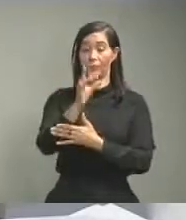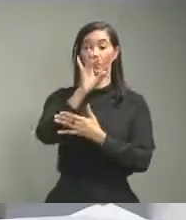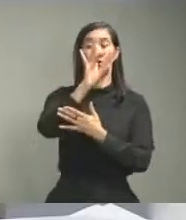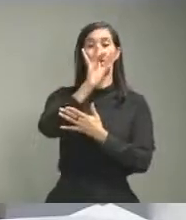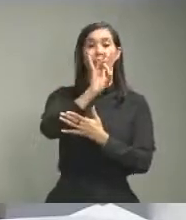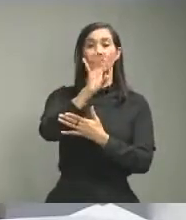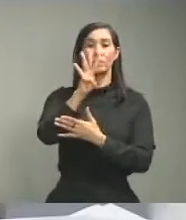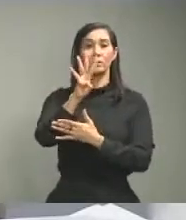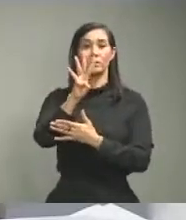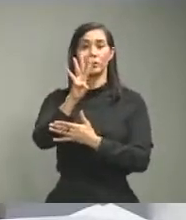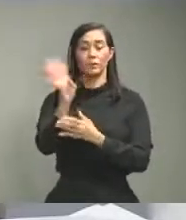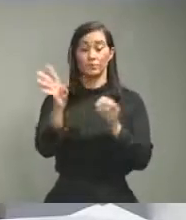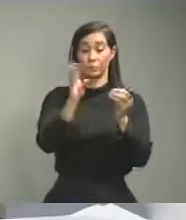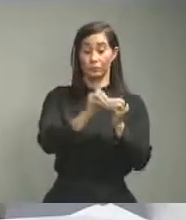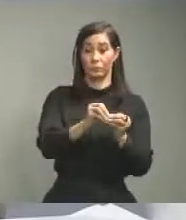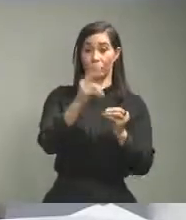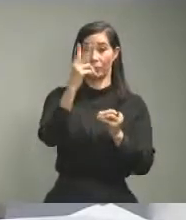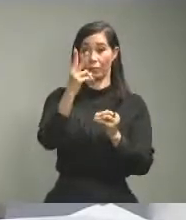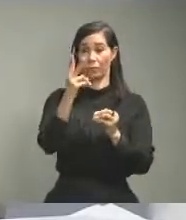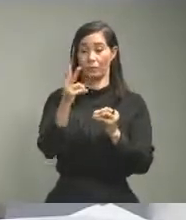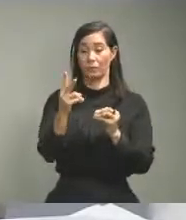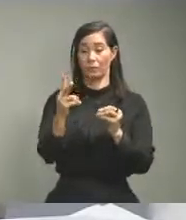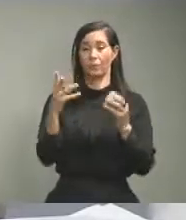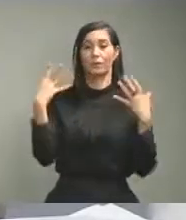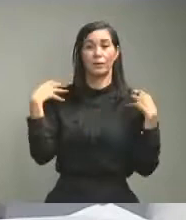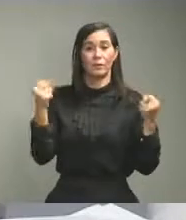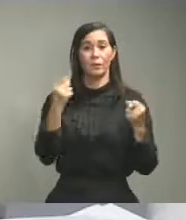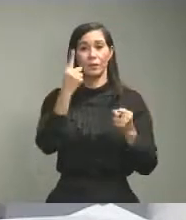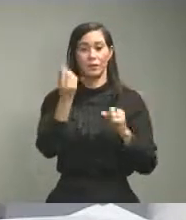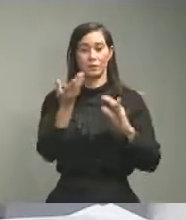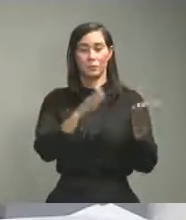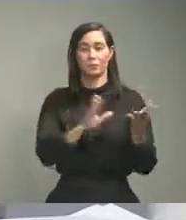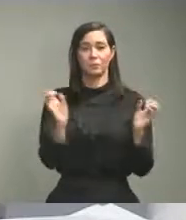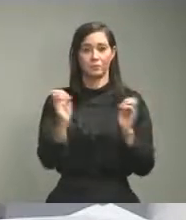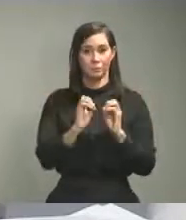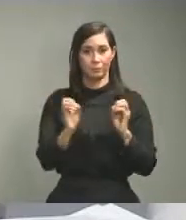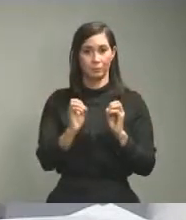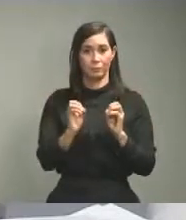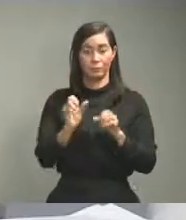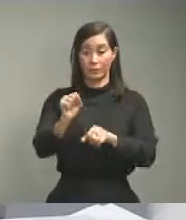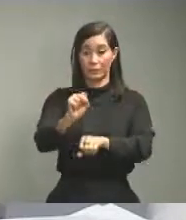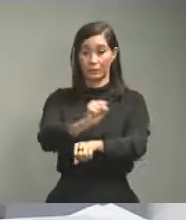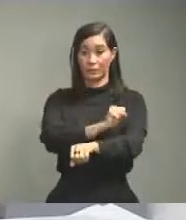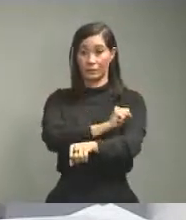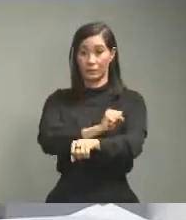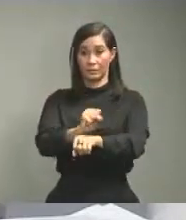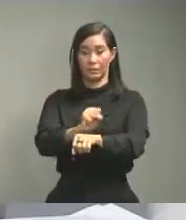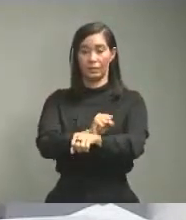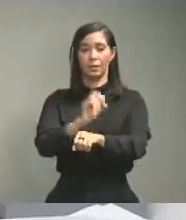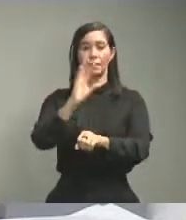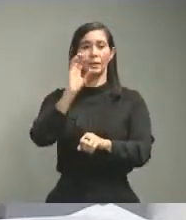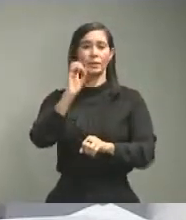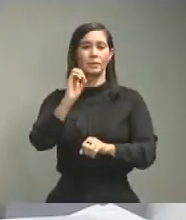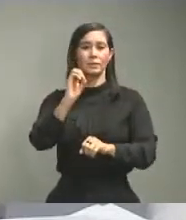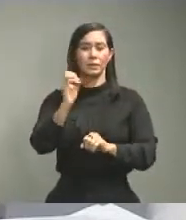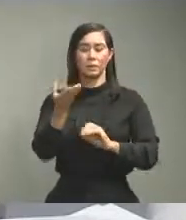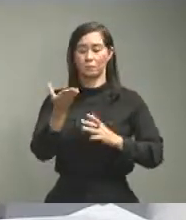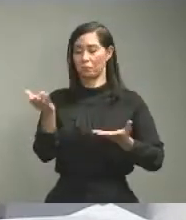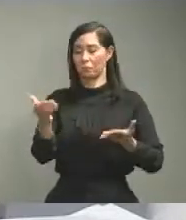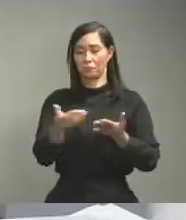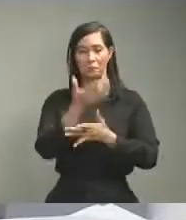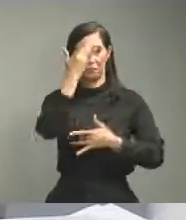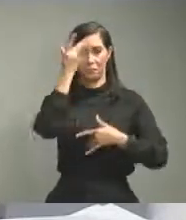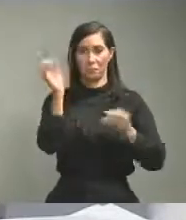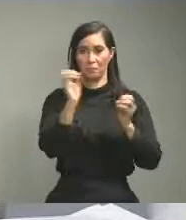recuperados 0 fallecimientos Samaná 0 casos nuevos 15